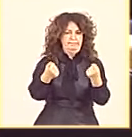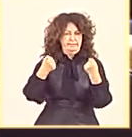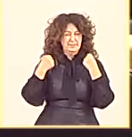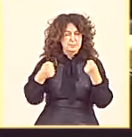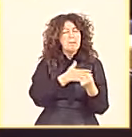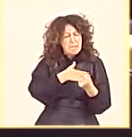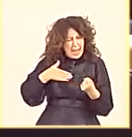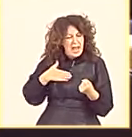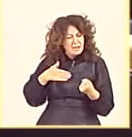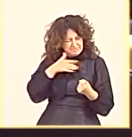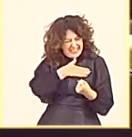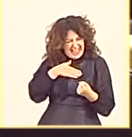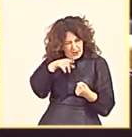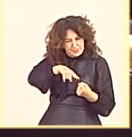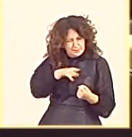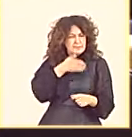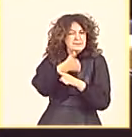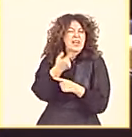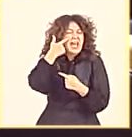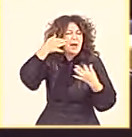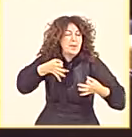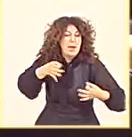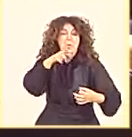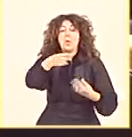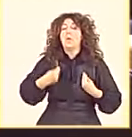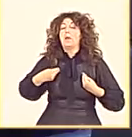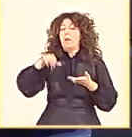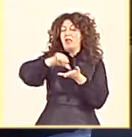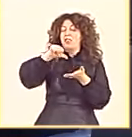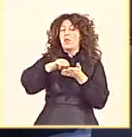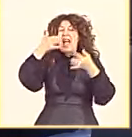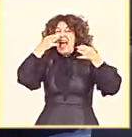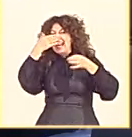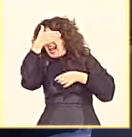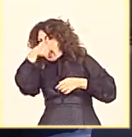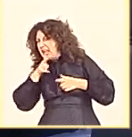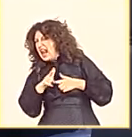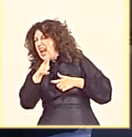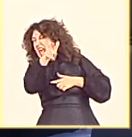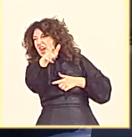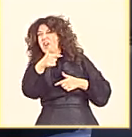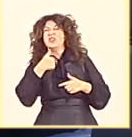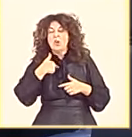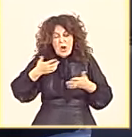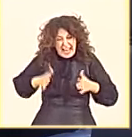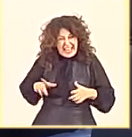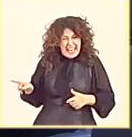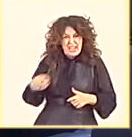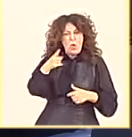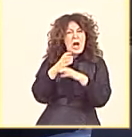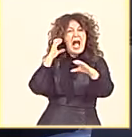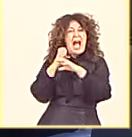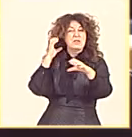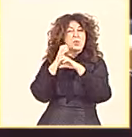viera. Luego que cuando viven en una ciudad alejada de la realidad, no se da cuenta lo que es bachear. Mandar a tus hijos en transporte escolar por